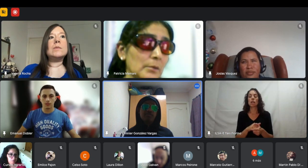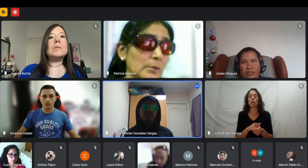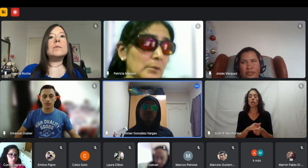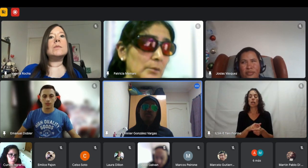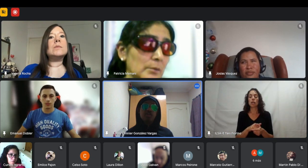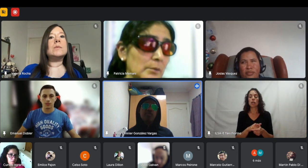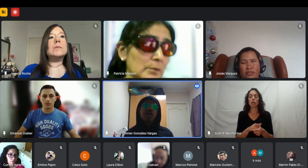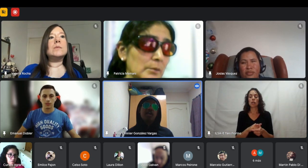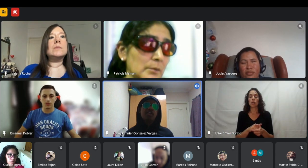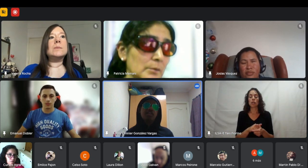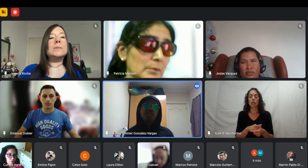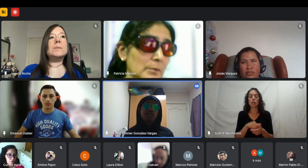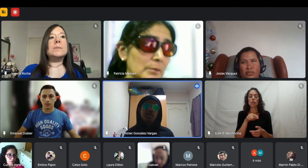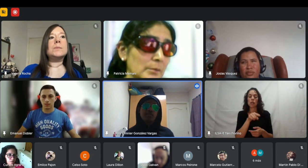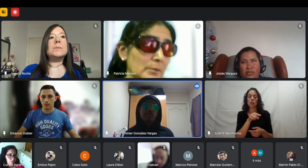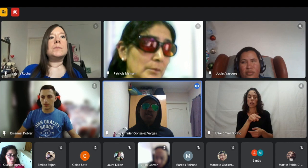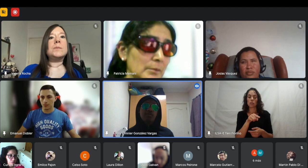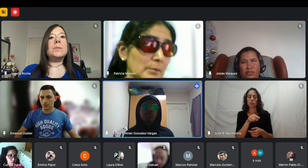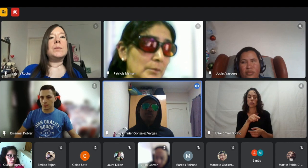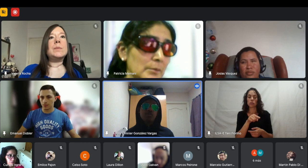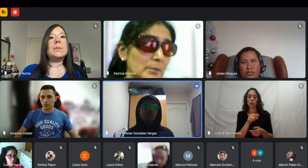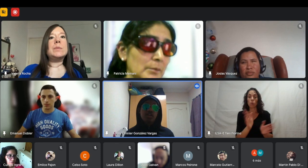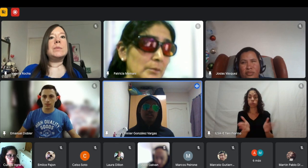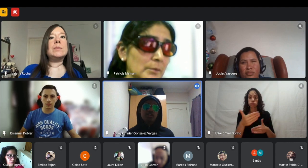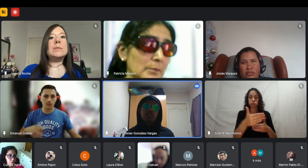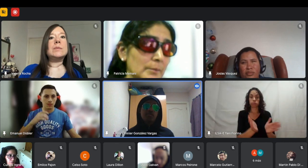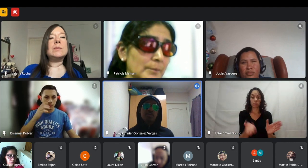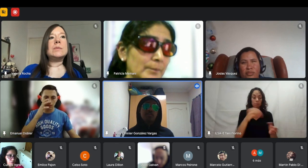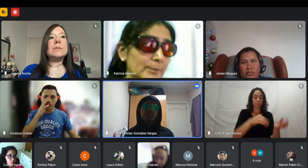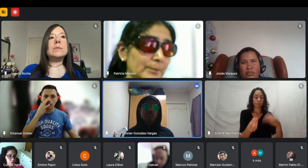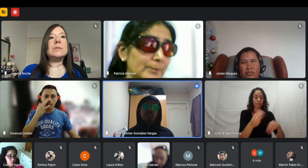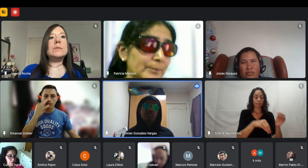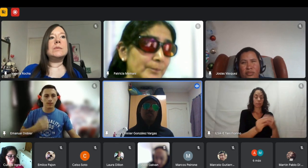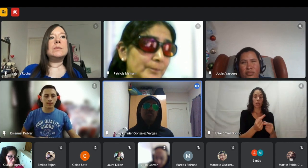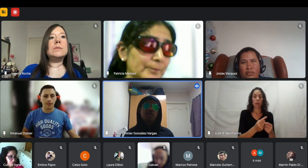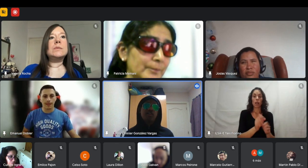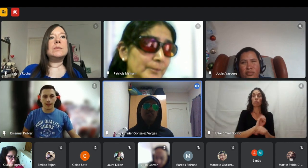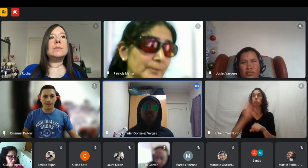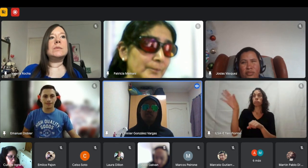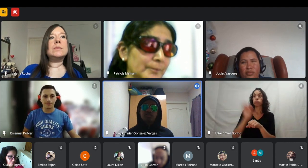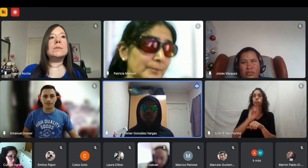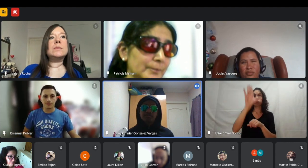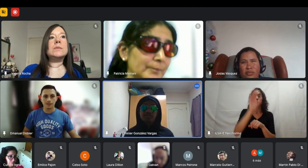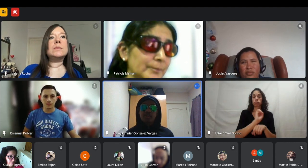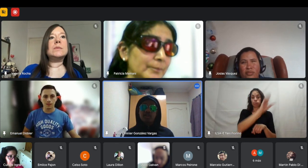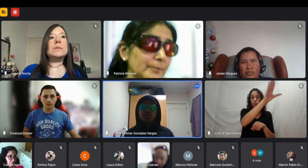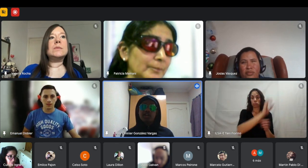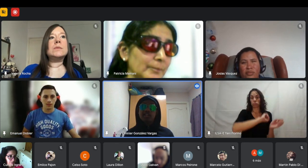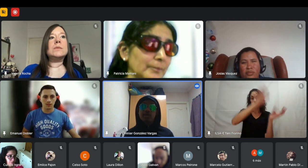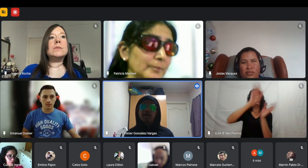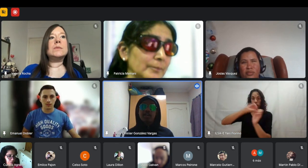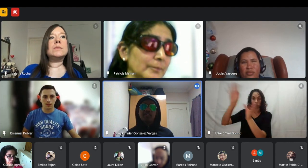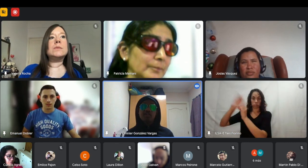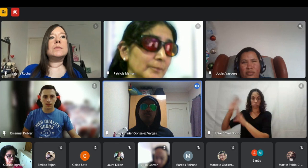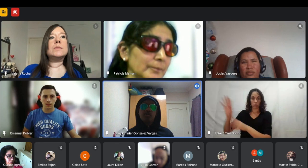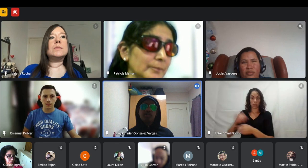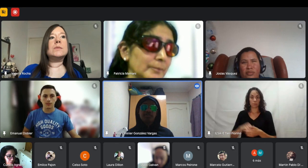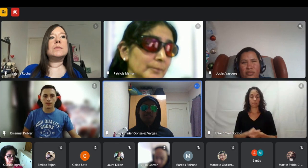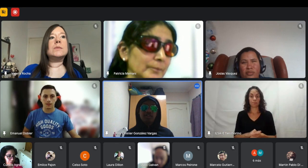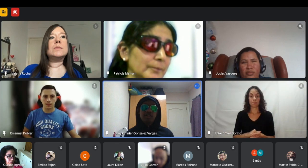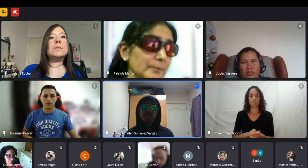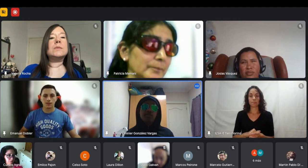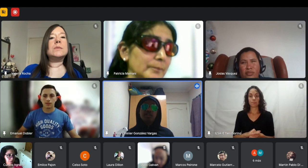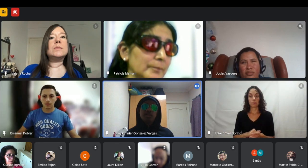o sea empaquetan y envían productos a distintas partes o a distintos países entonces yo quería trabajar en ese